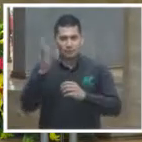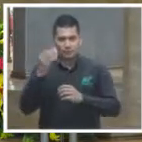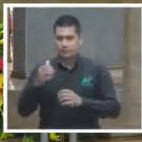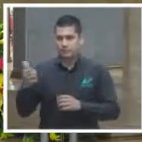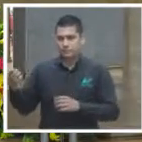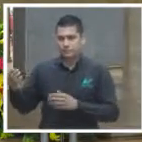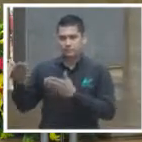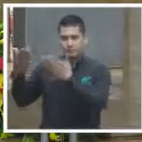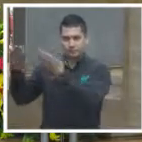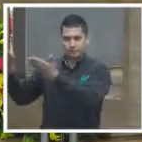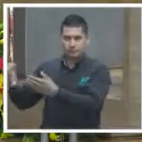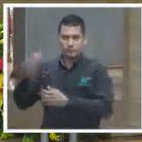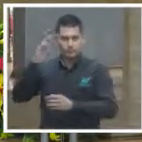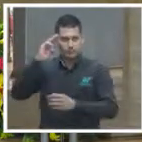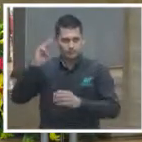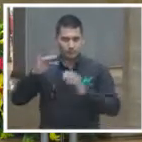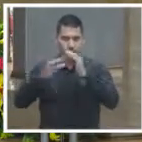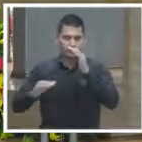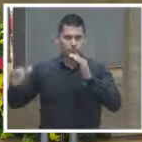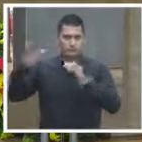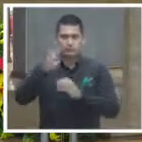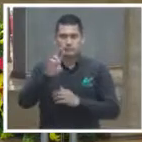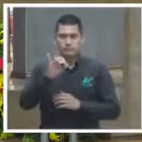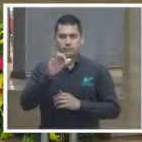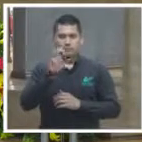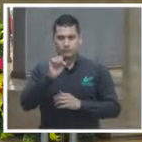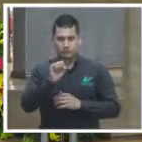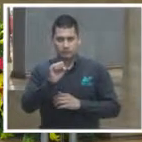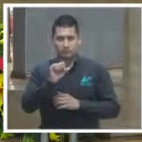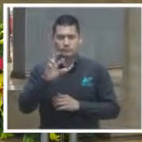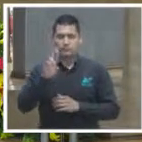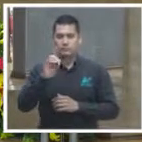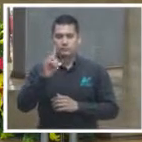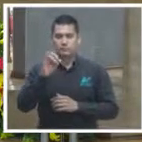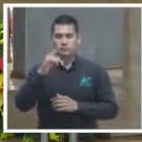superior, al magistrado Reyes Rodríguez Mondragón.